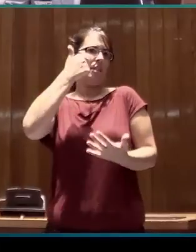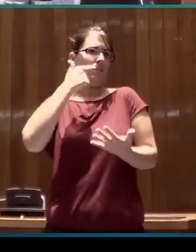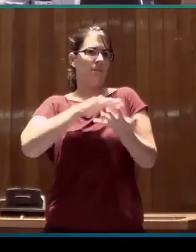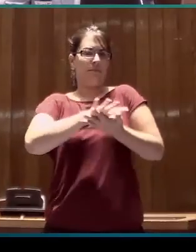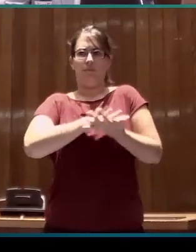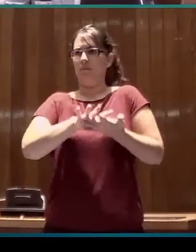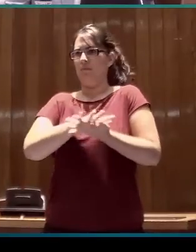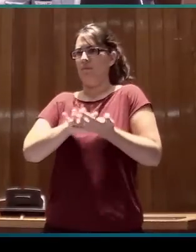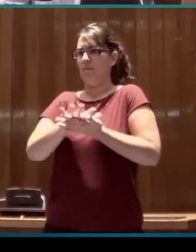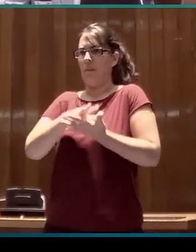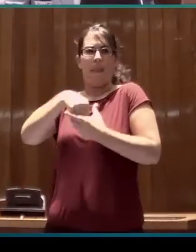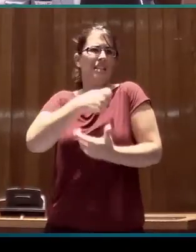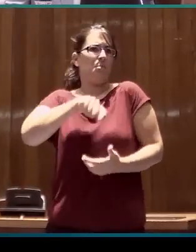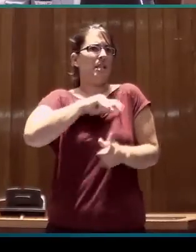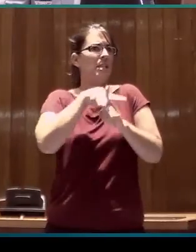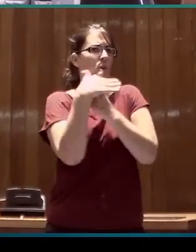dentro de España.